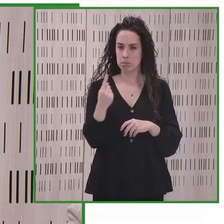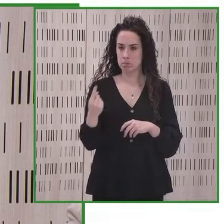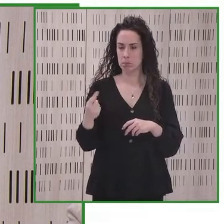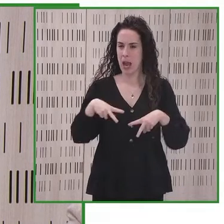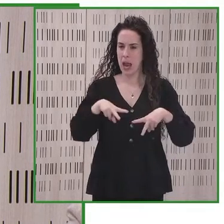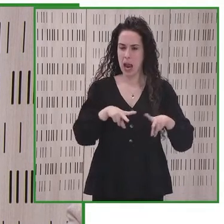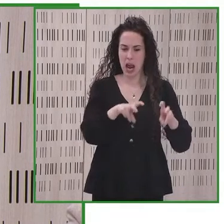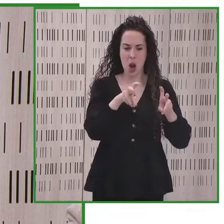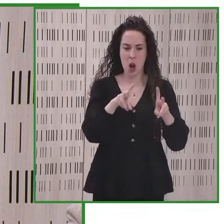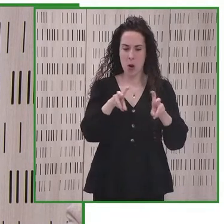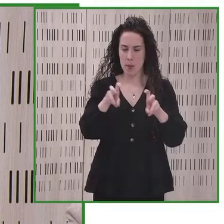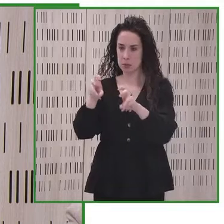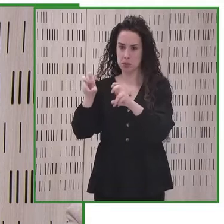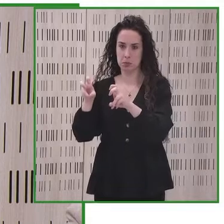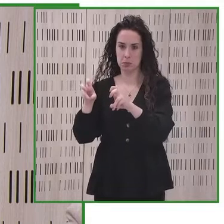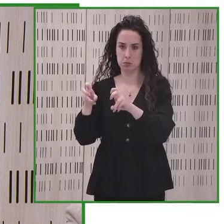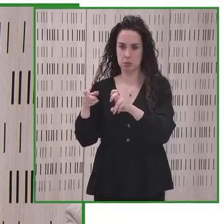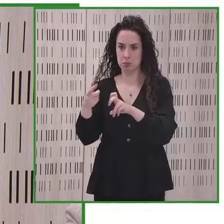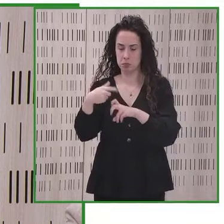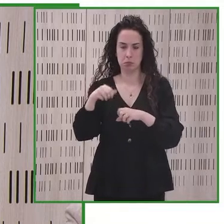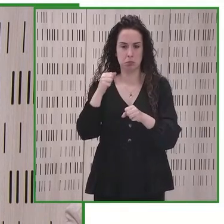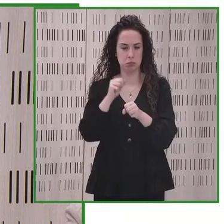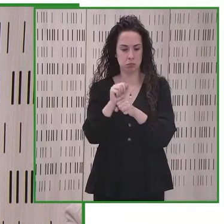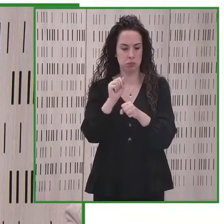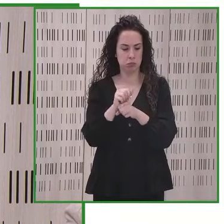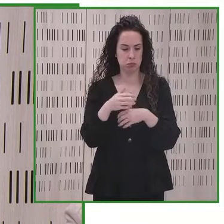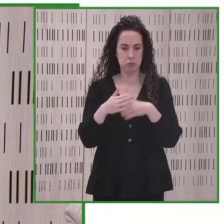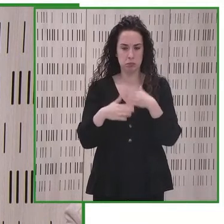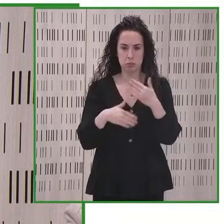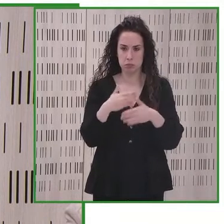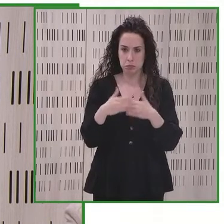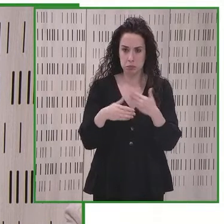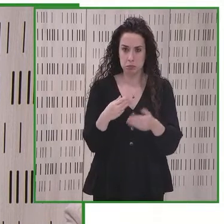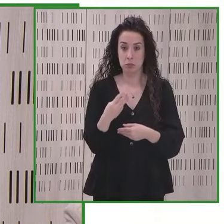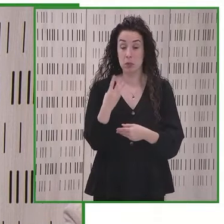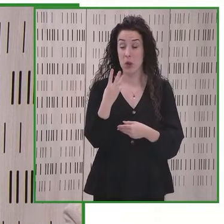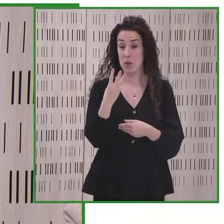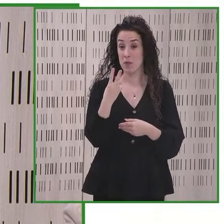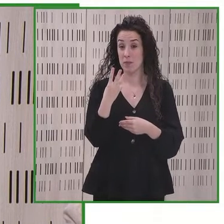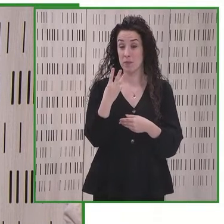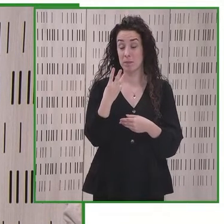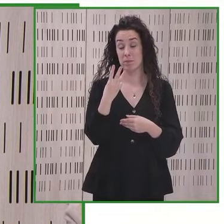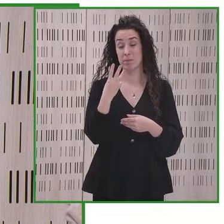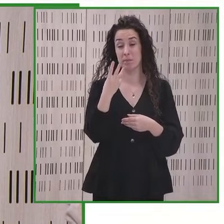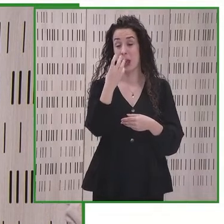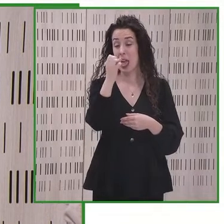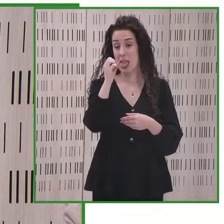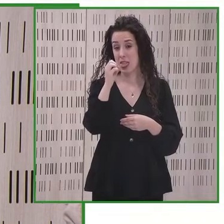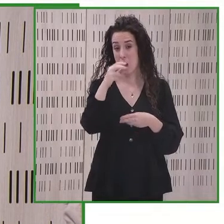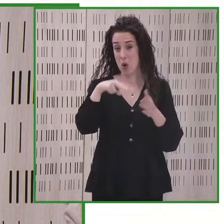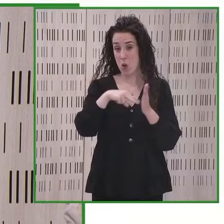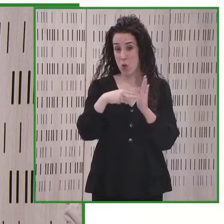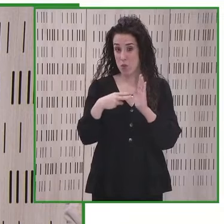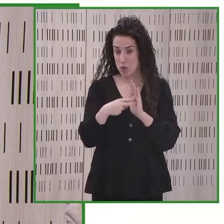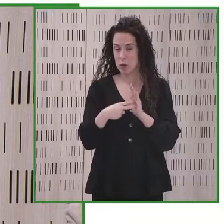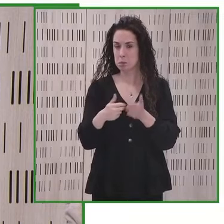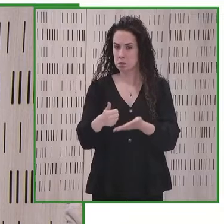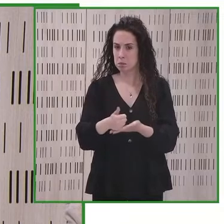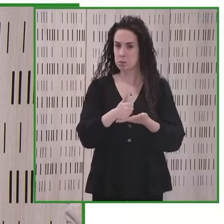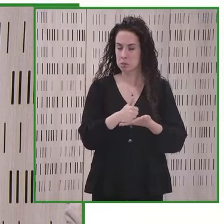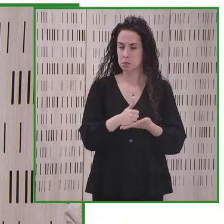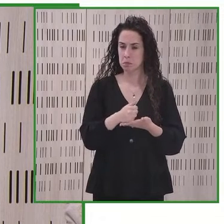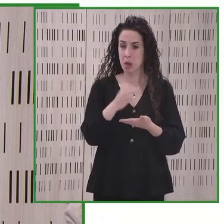llevado a cabo innovaciones como parte